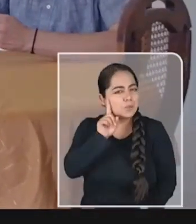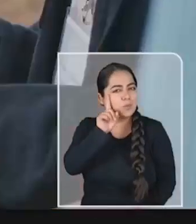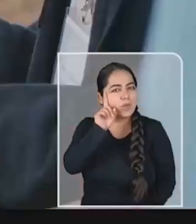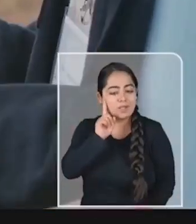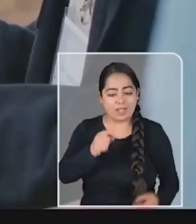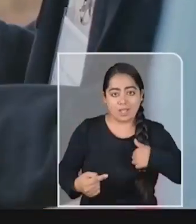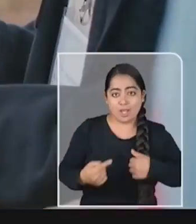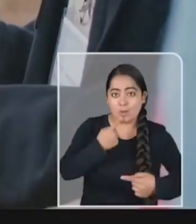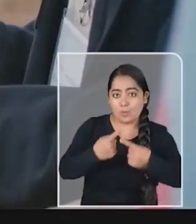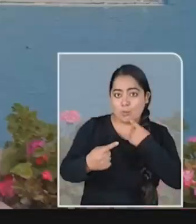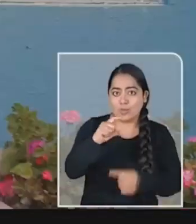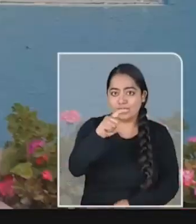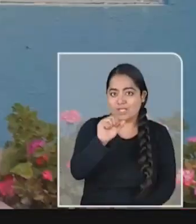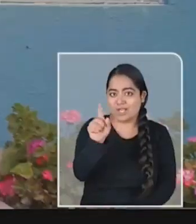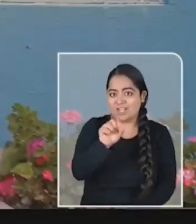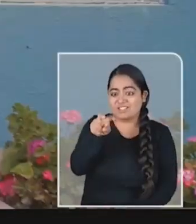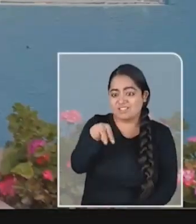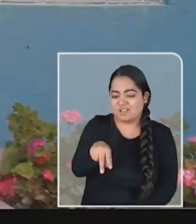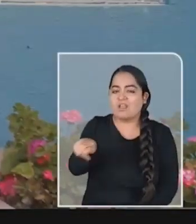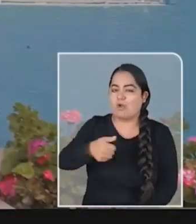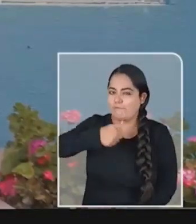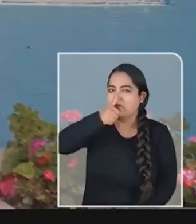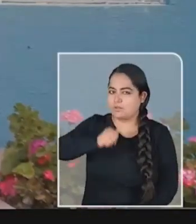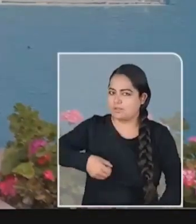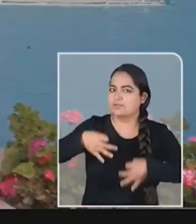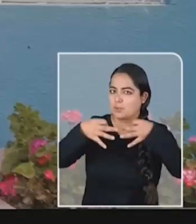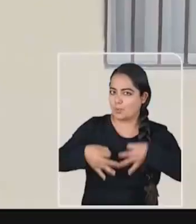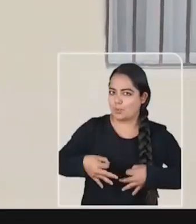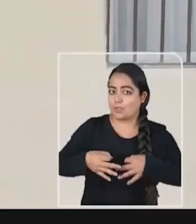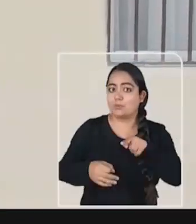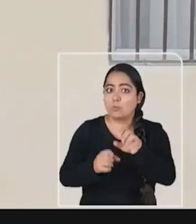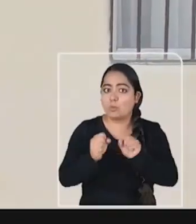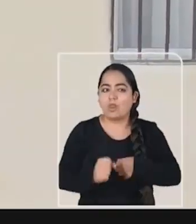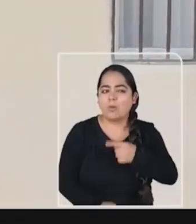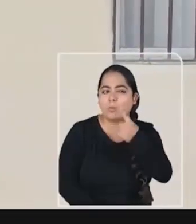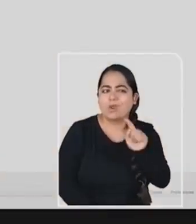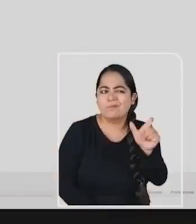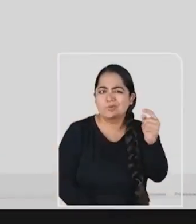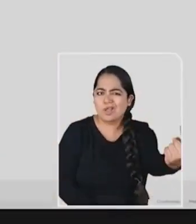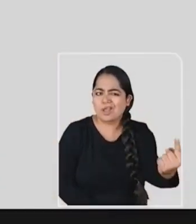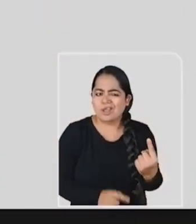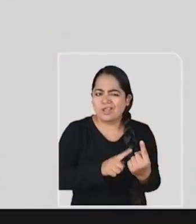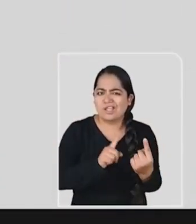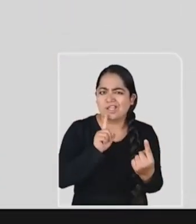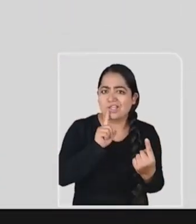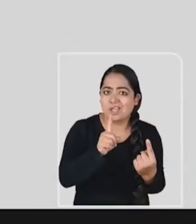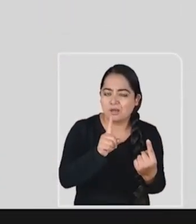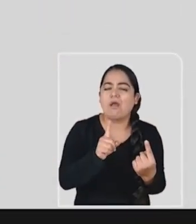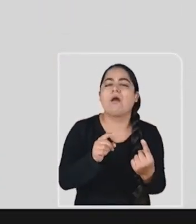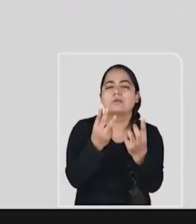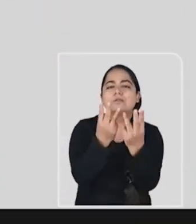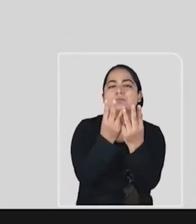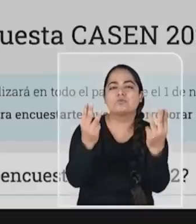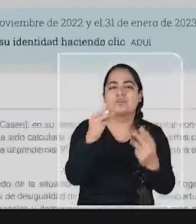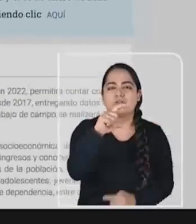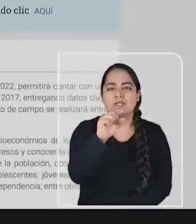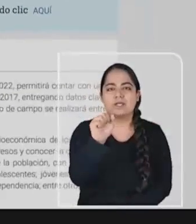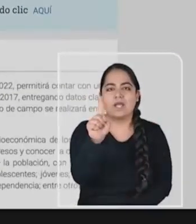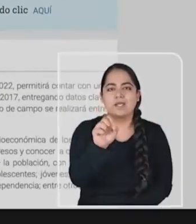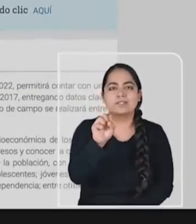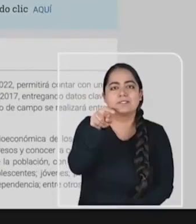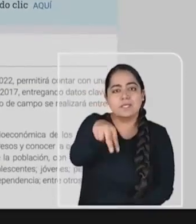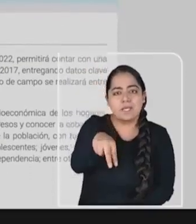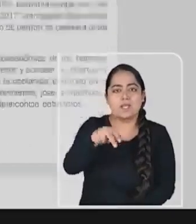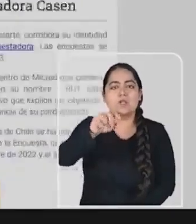Recuerda que la encuesta CACEN es confidencial y segura. Podrás comprobar la identidad de nuestros encuestadores en www